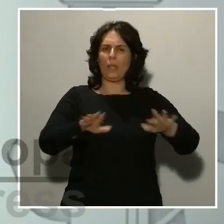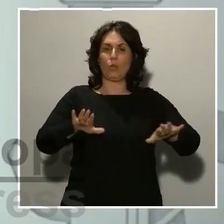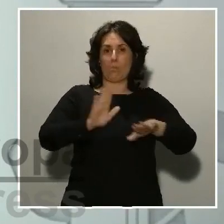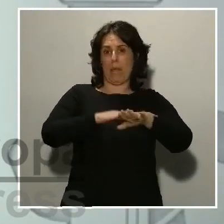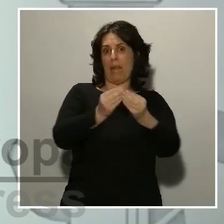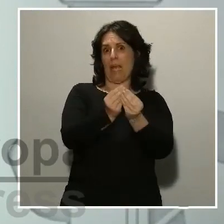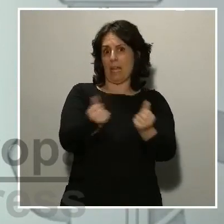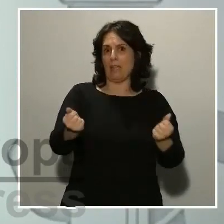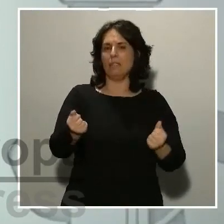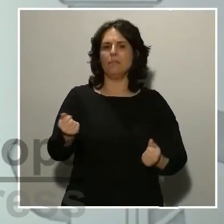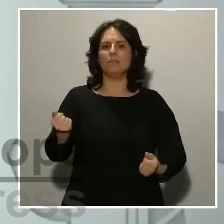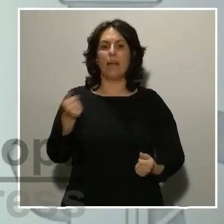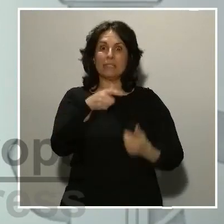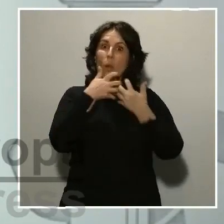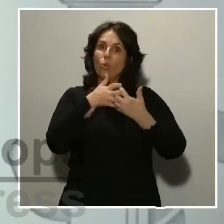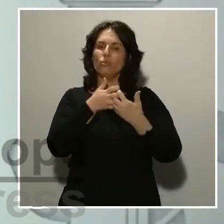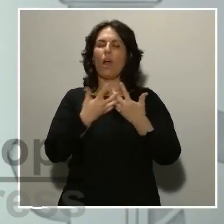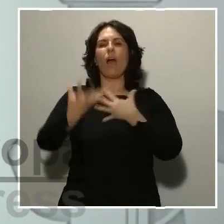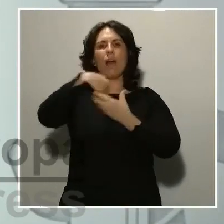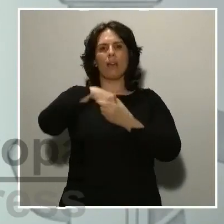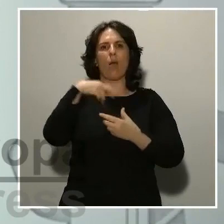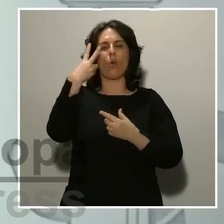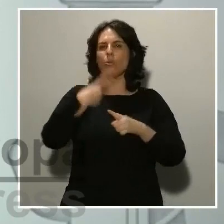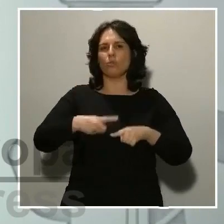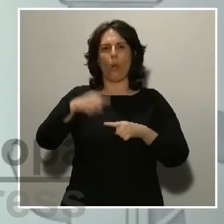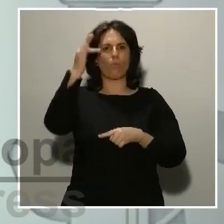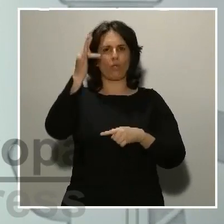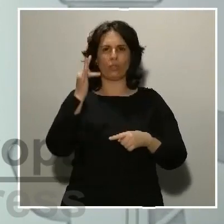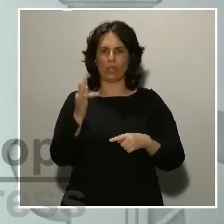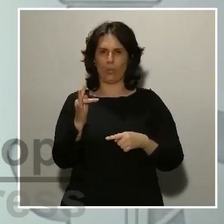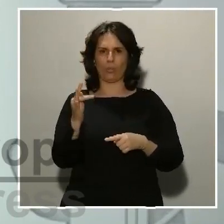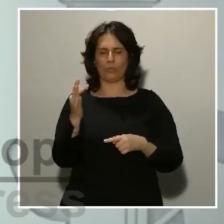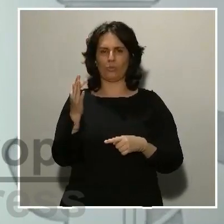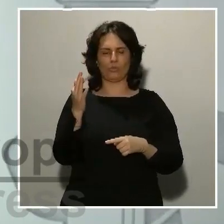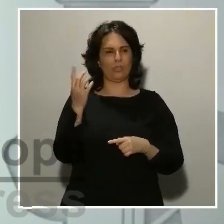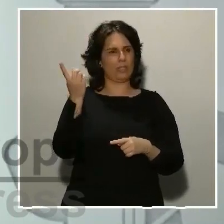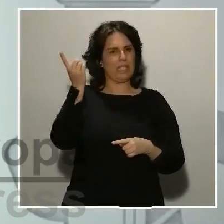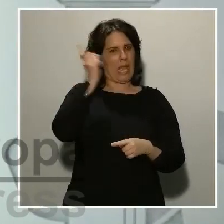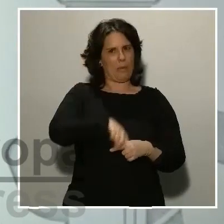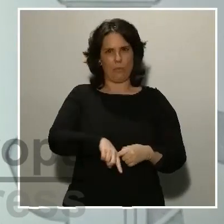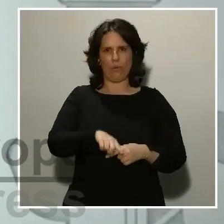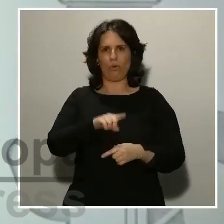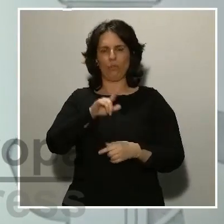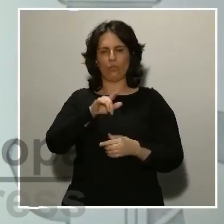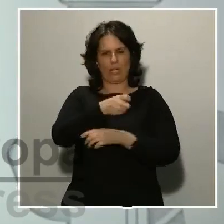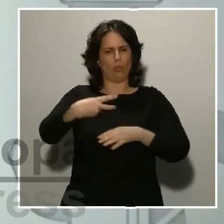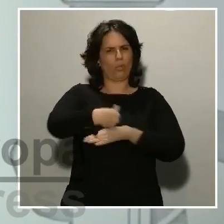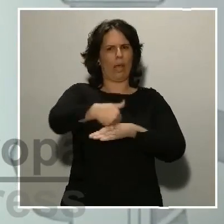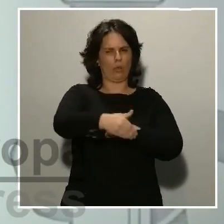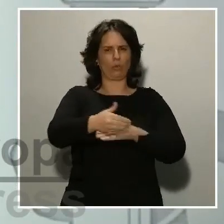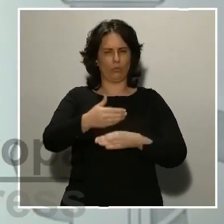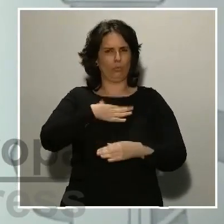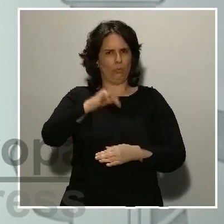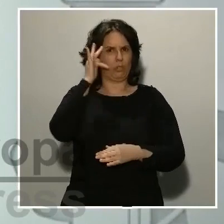contamos con dos grandes aliados que sabemos que están dando y van a dar sus frutos, los ciudadanos españoles